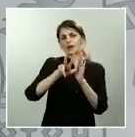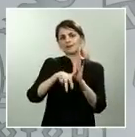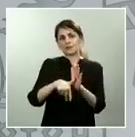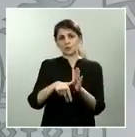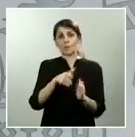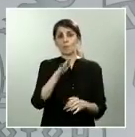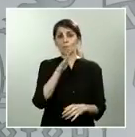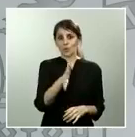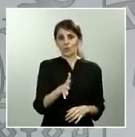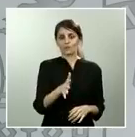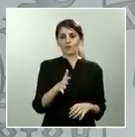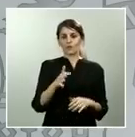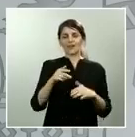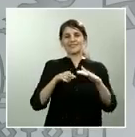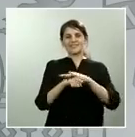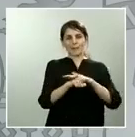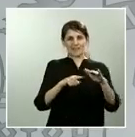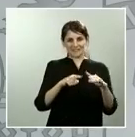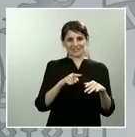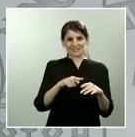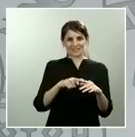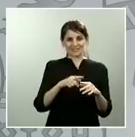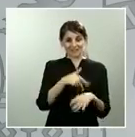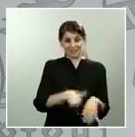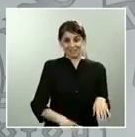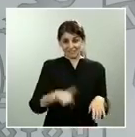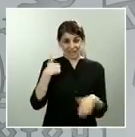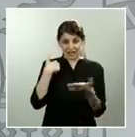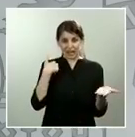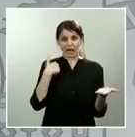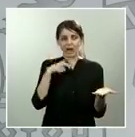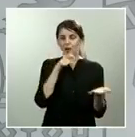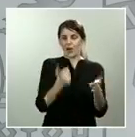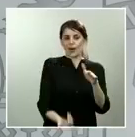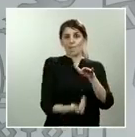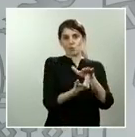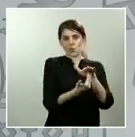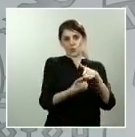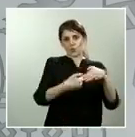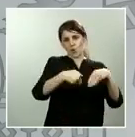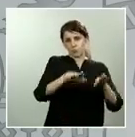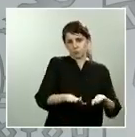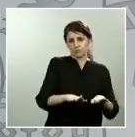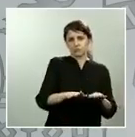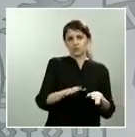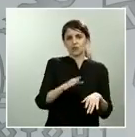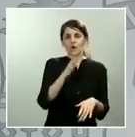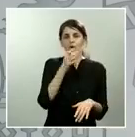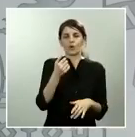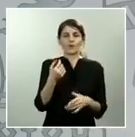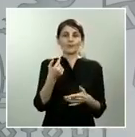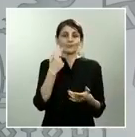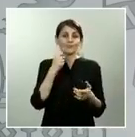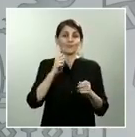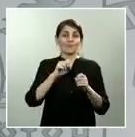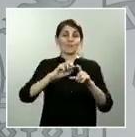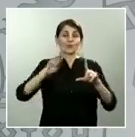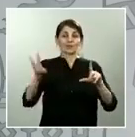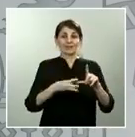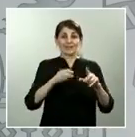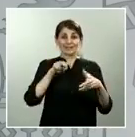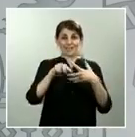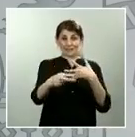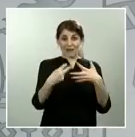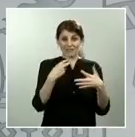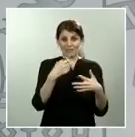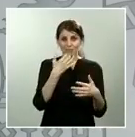tanto cuando se produce alguna pregunta o alguna solicitud de información por el portal de transparencia, como cuestiones habituales en las que